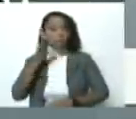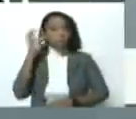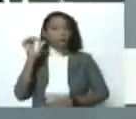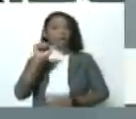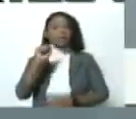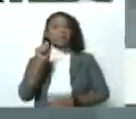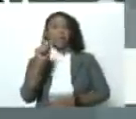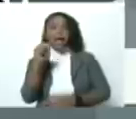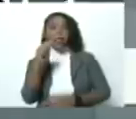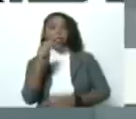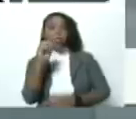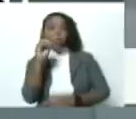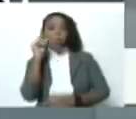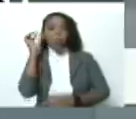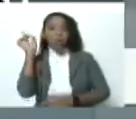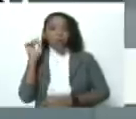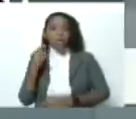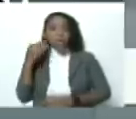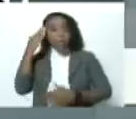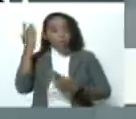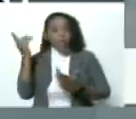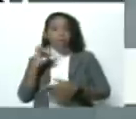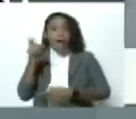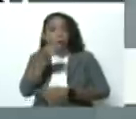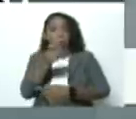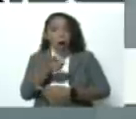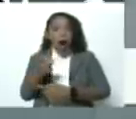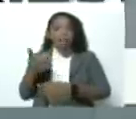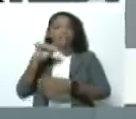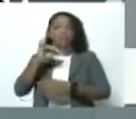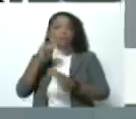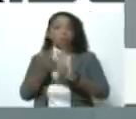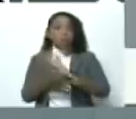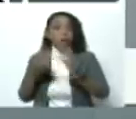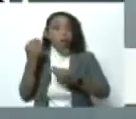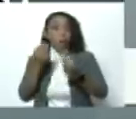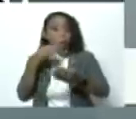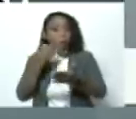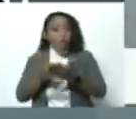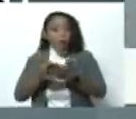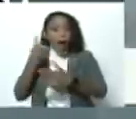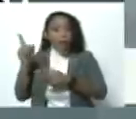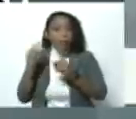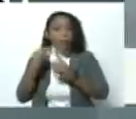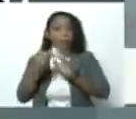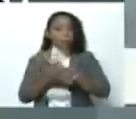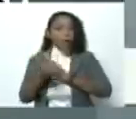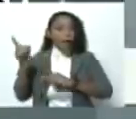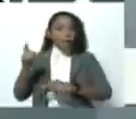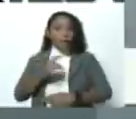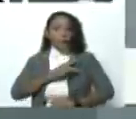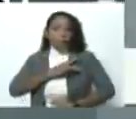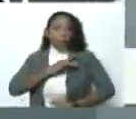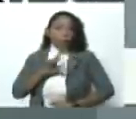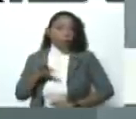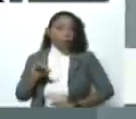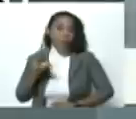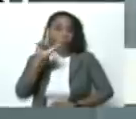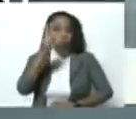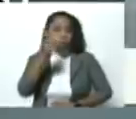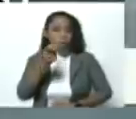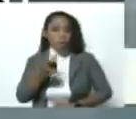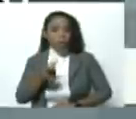no sé si es verdad o no, la verdad es que hay que buscar esta información y VT podría confirmarla o no, pero ella lamentó la muerte de una persona y creo